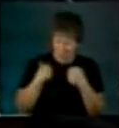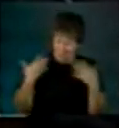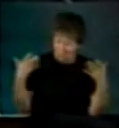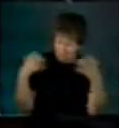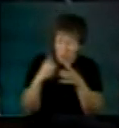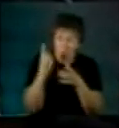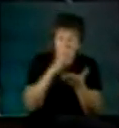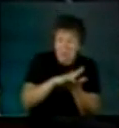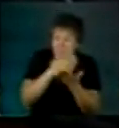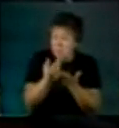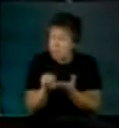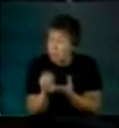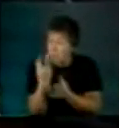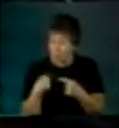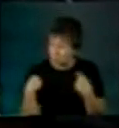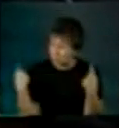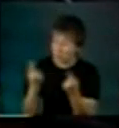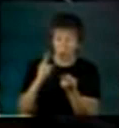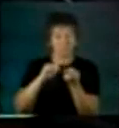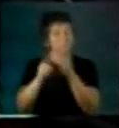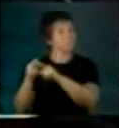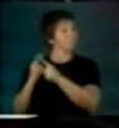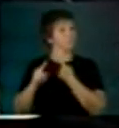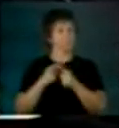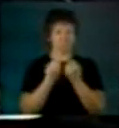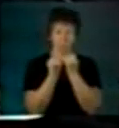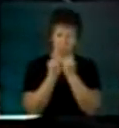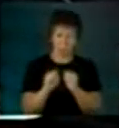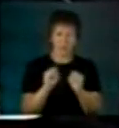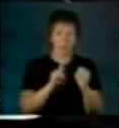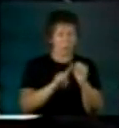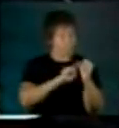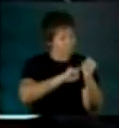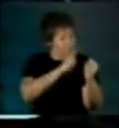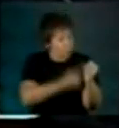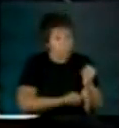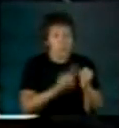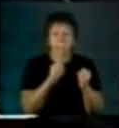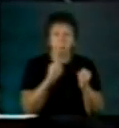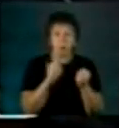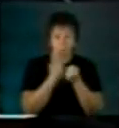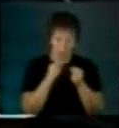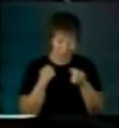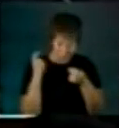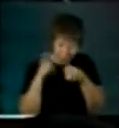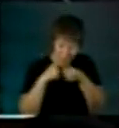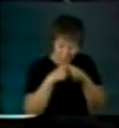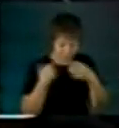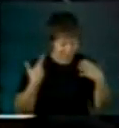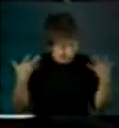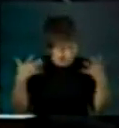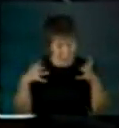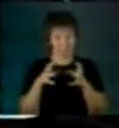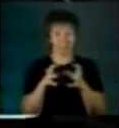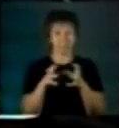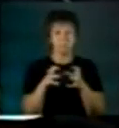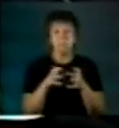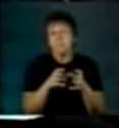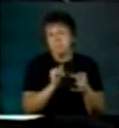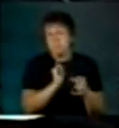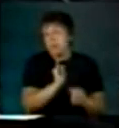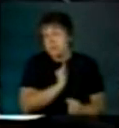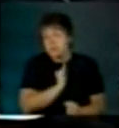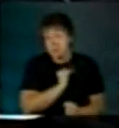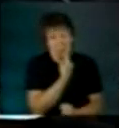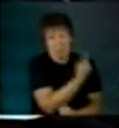nueva en el relacionamiento entre fuerzas políticas. Cada uno con su identidad